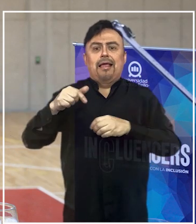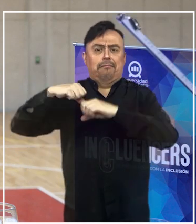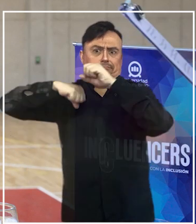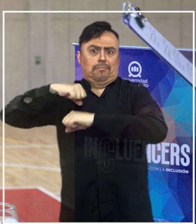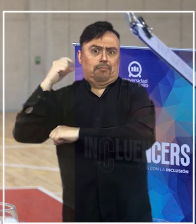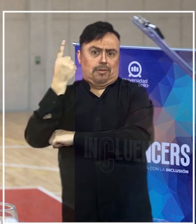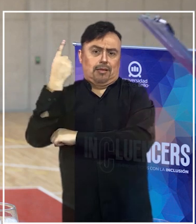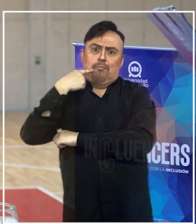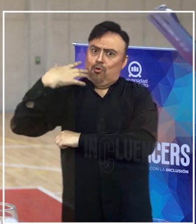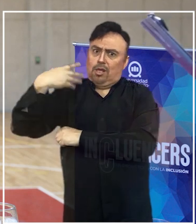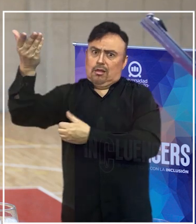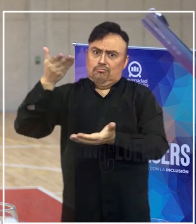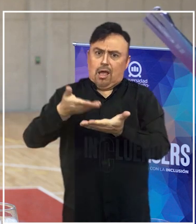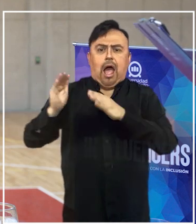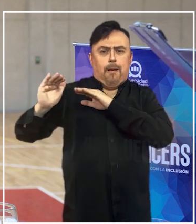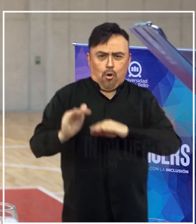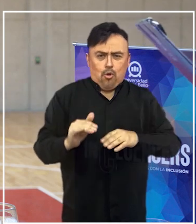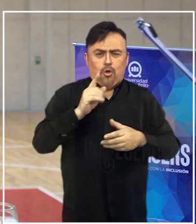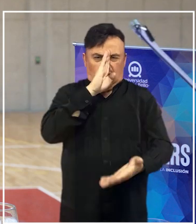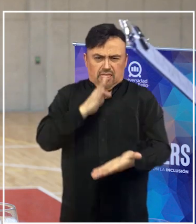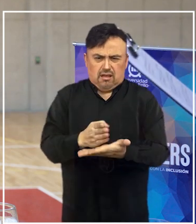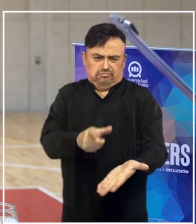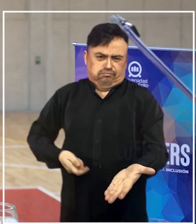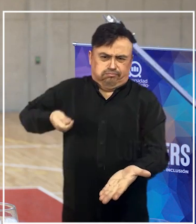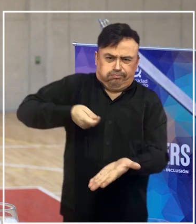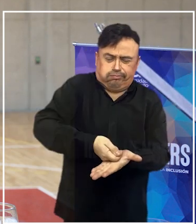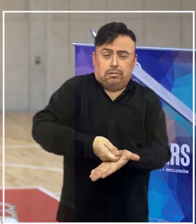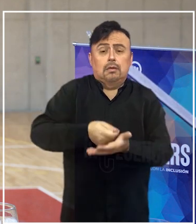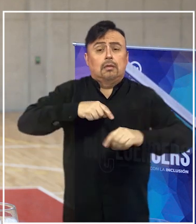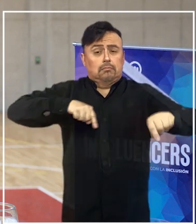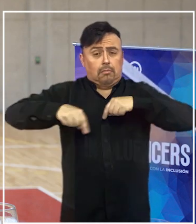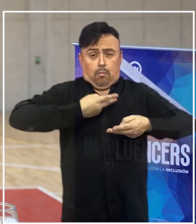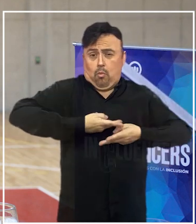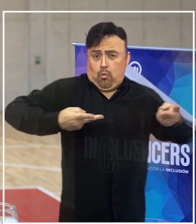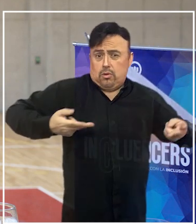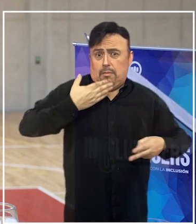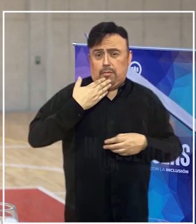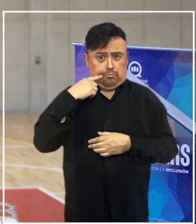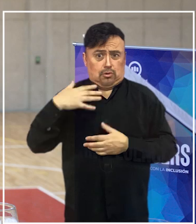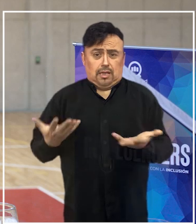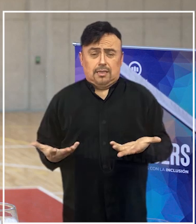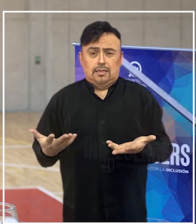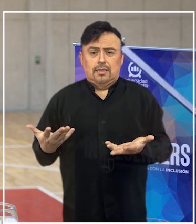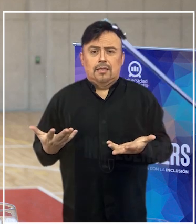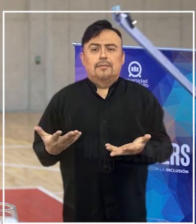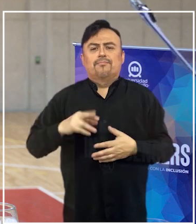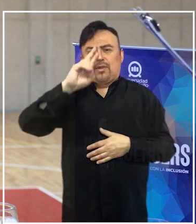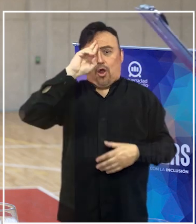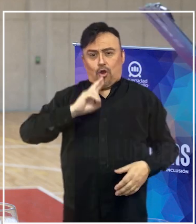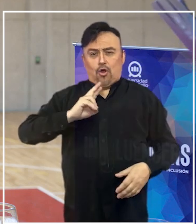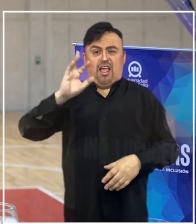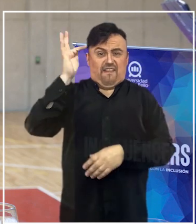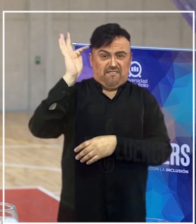fue relevante, la decisión, la inversión y la gestión pública también lo fue, el rol de las